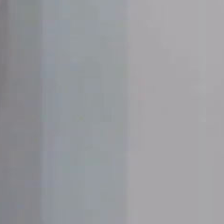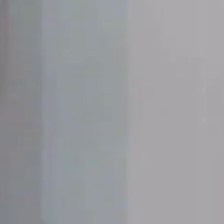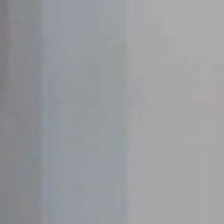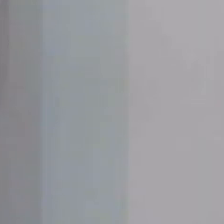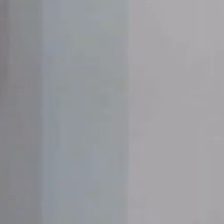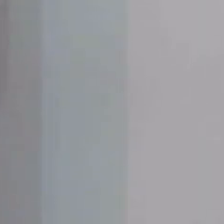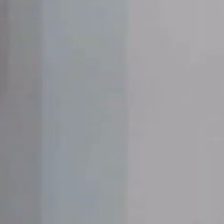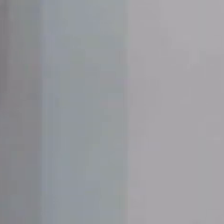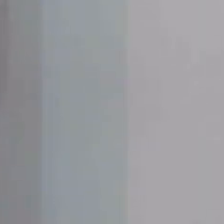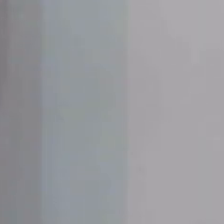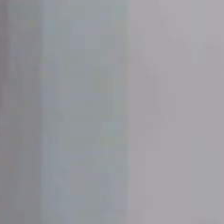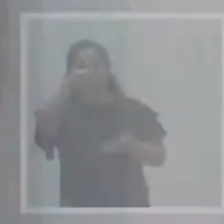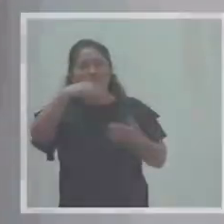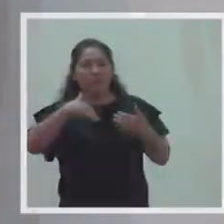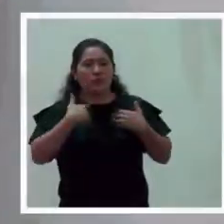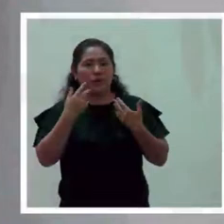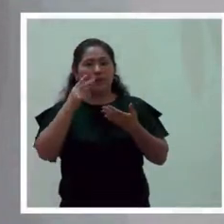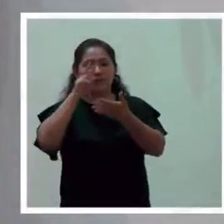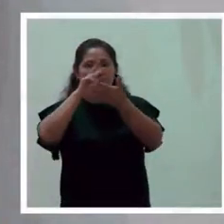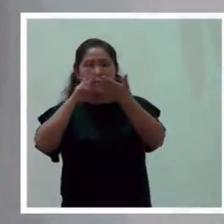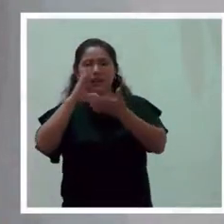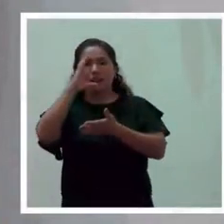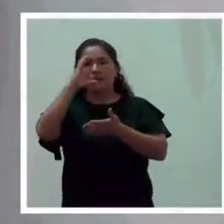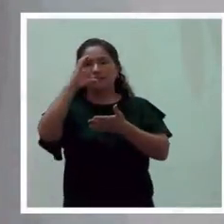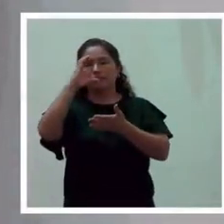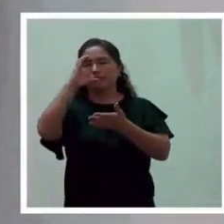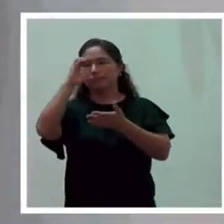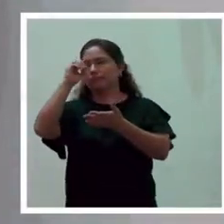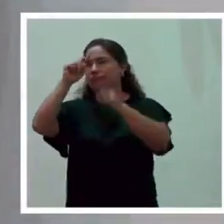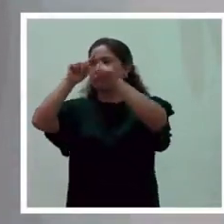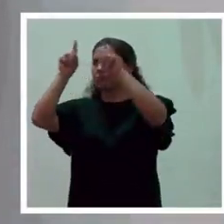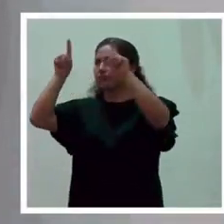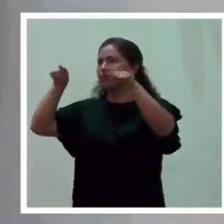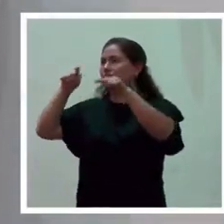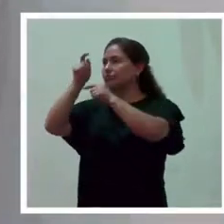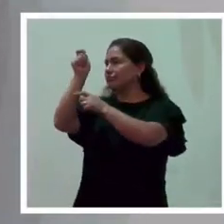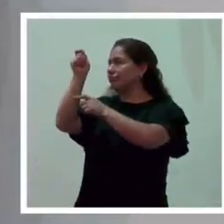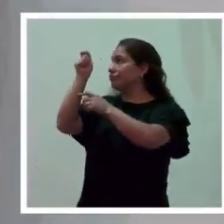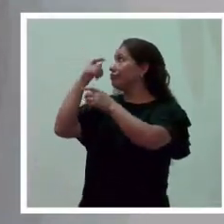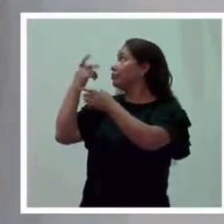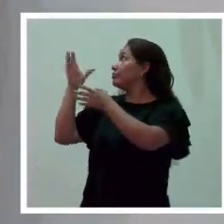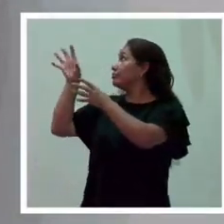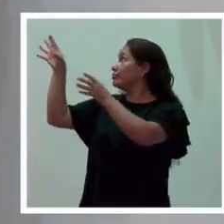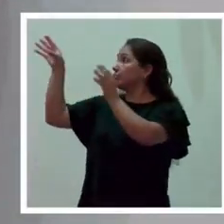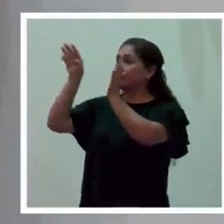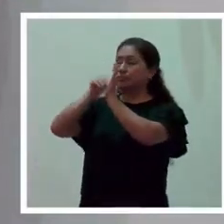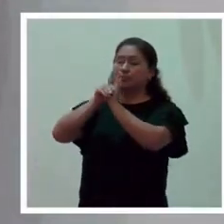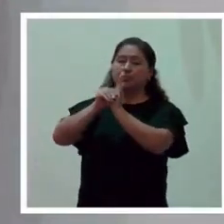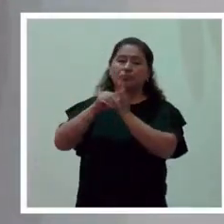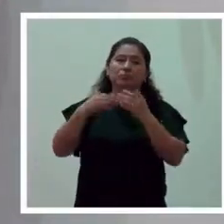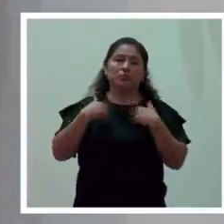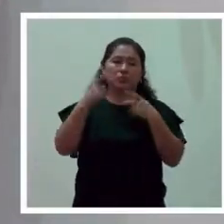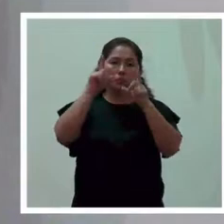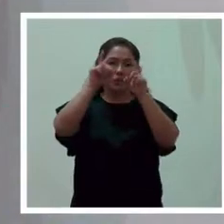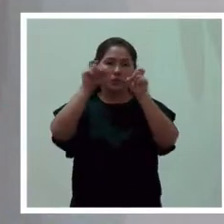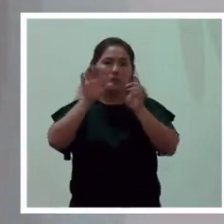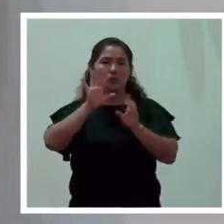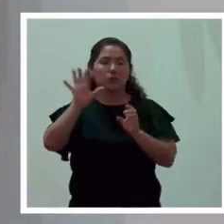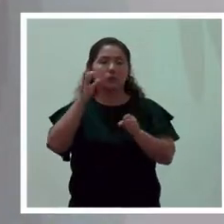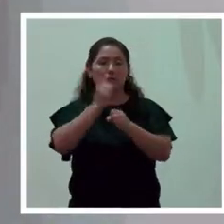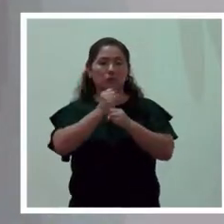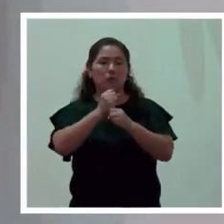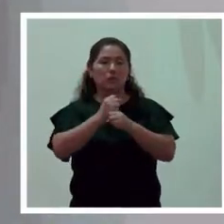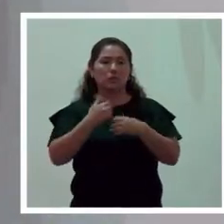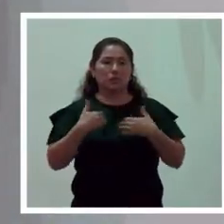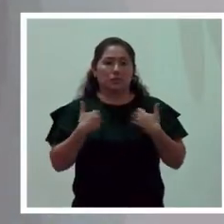verificar con sus celulares ese código QR y grabar el enlace, porque a través de allí pueden hacer sus consultas laborales en nuestro